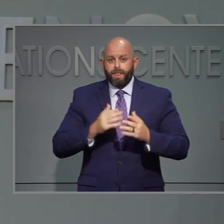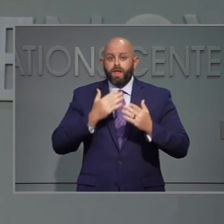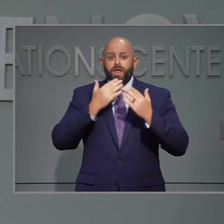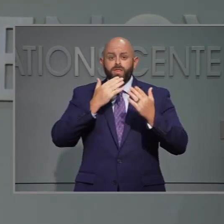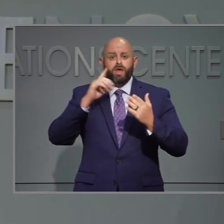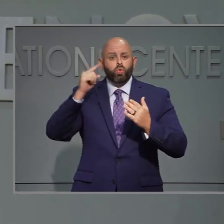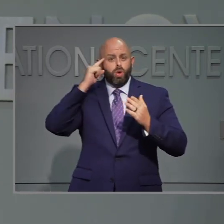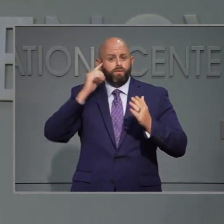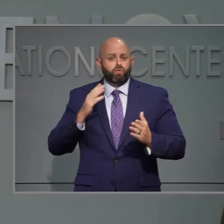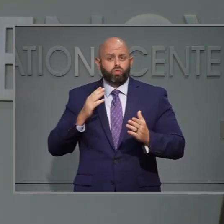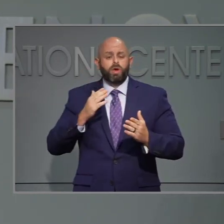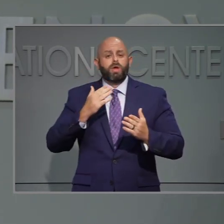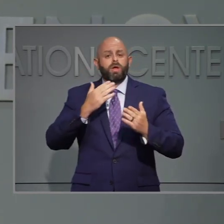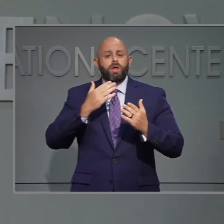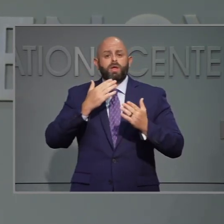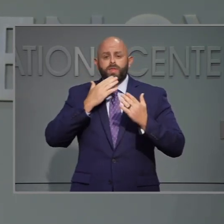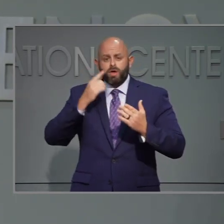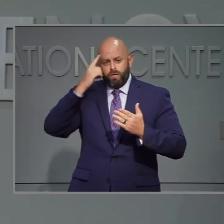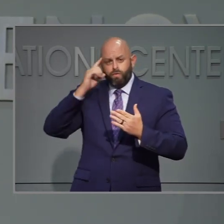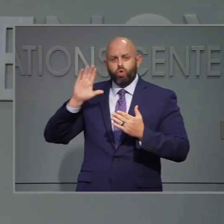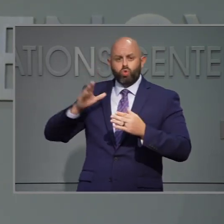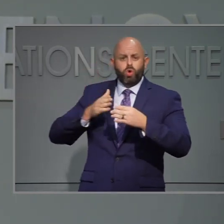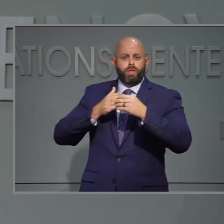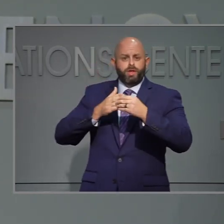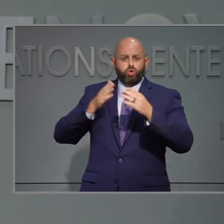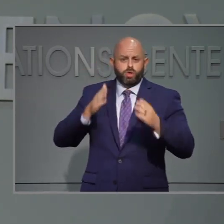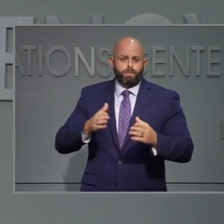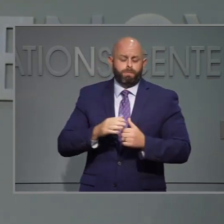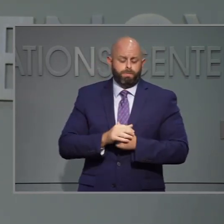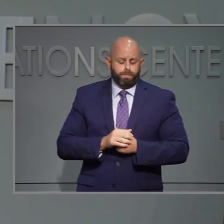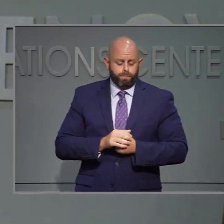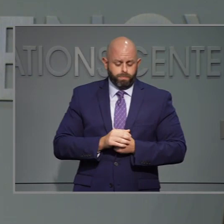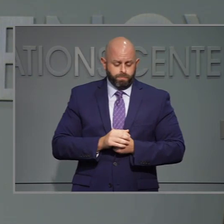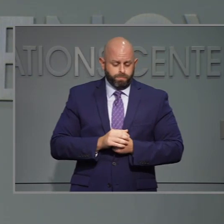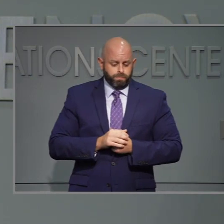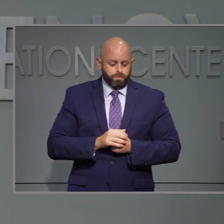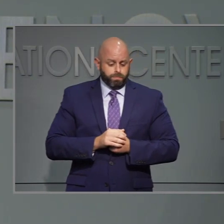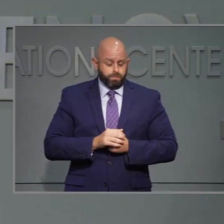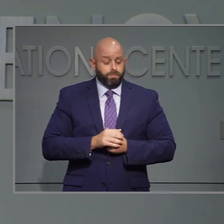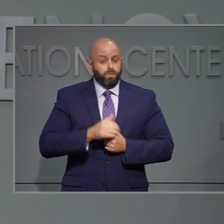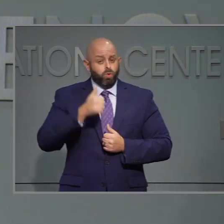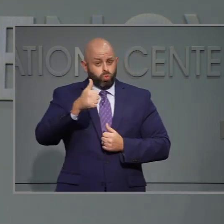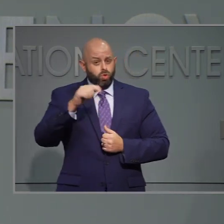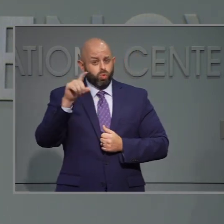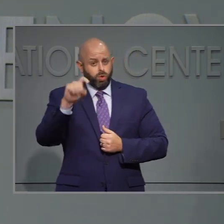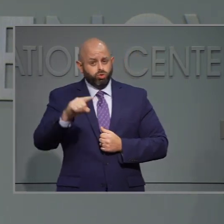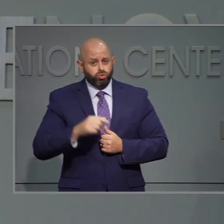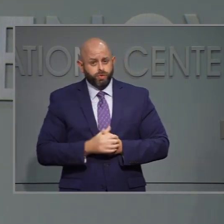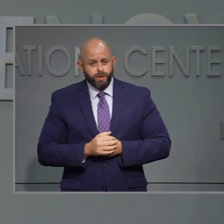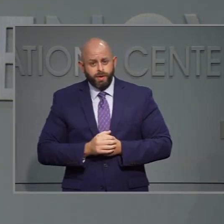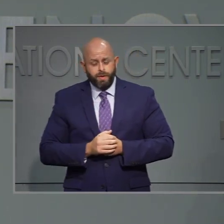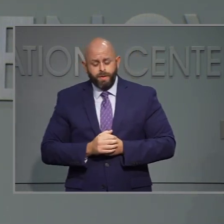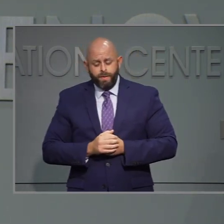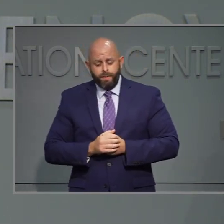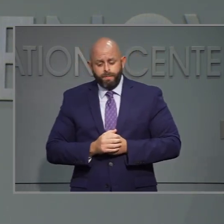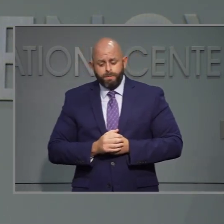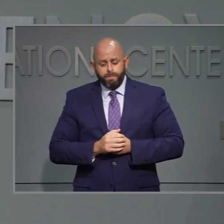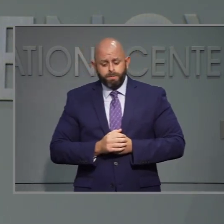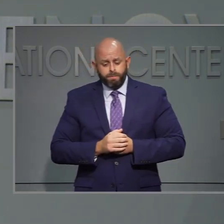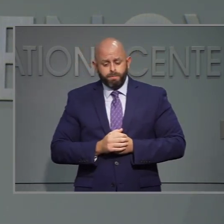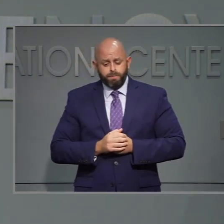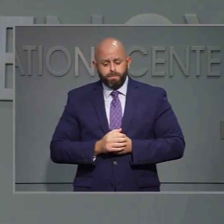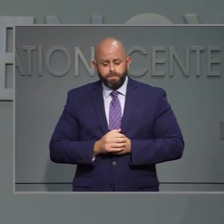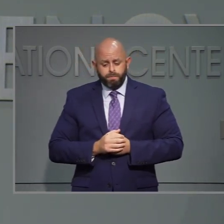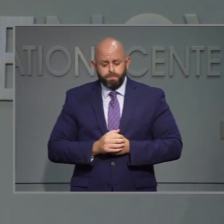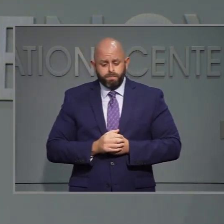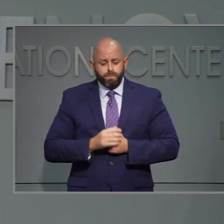Gracias, gobernador y gracias por su liderazgo. Ciertamente agradecemos la pregunta. Nos nosotros